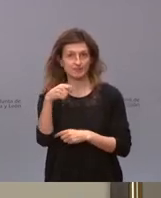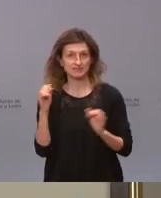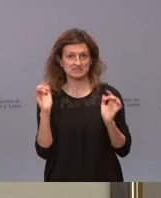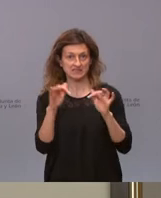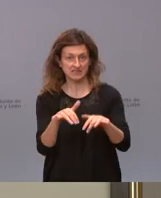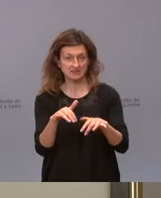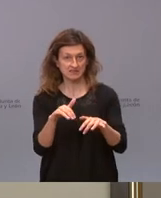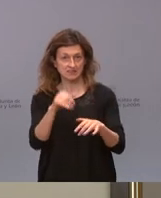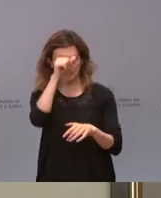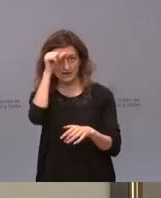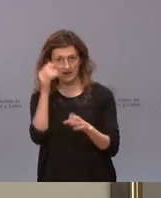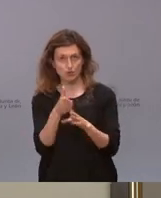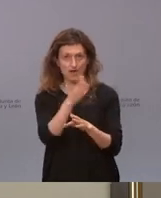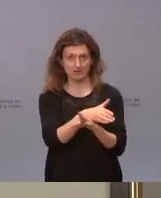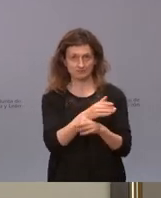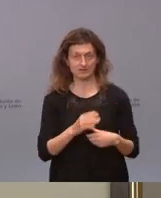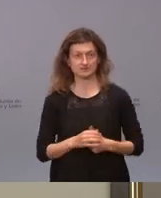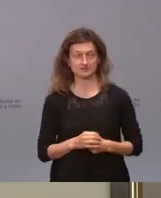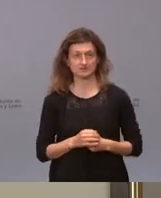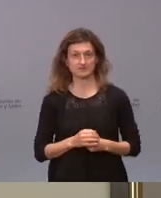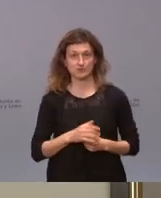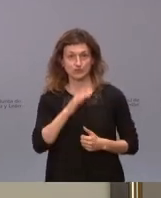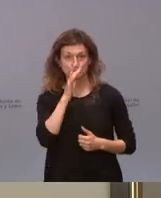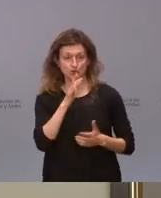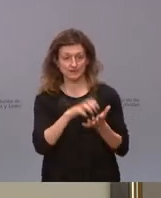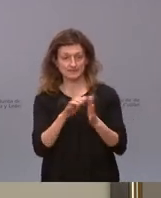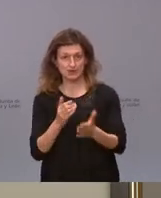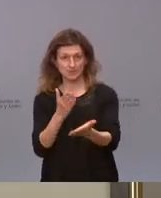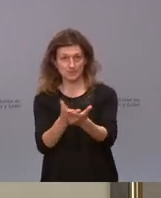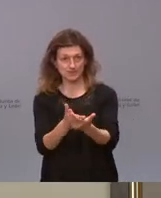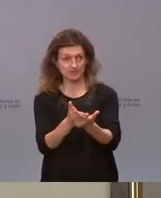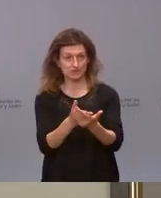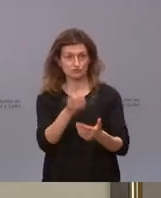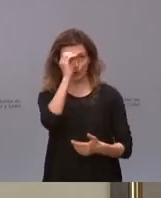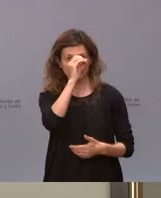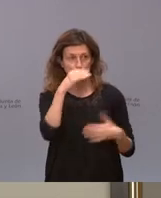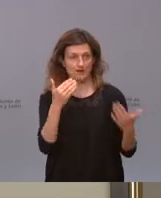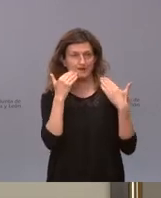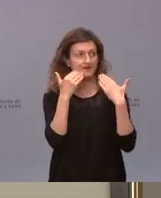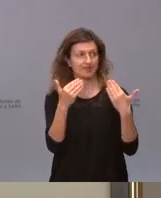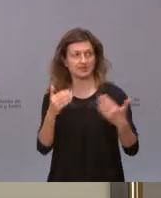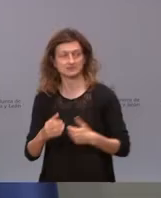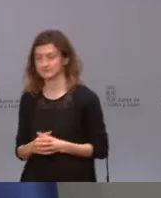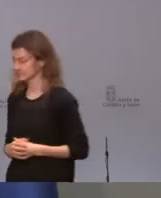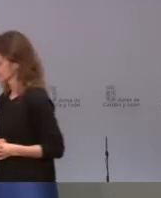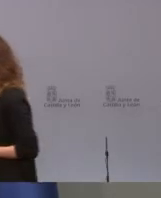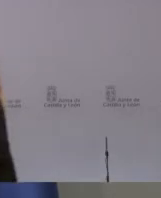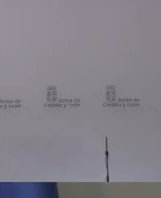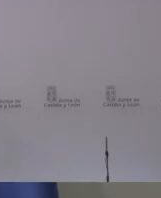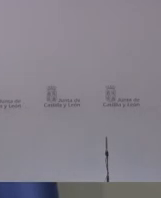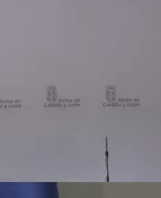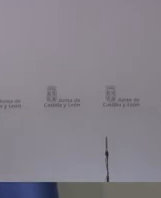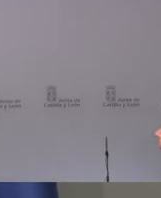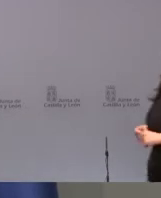antes del verano es una petición que se realizaba desde Castilla y León no sé qué opinión les merece muchas gracias bien sobre si hay miedo o